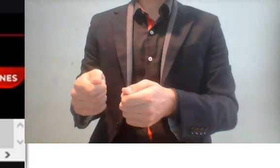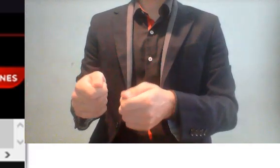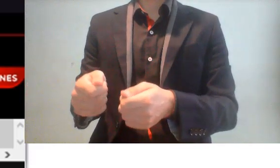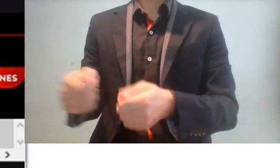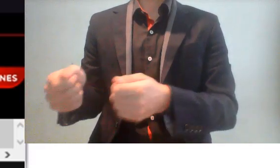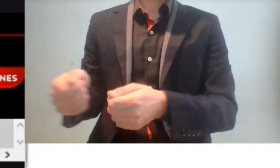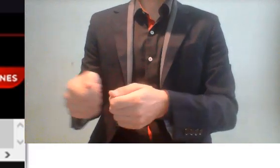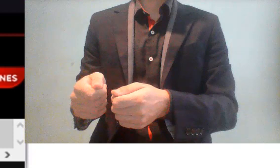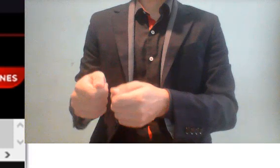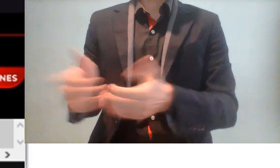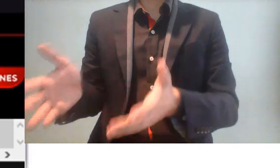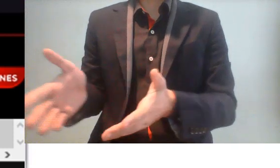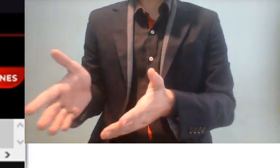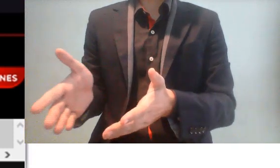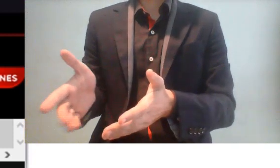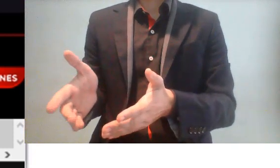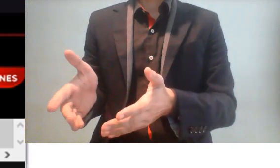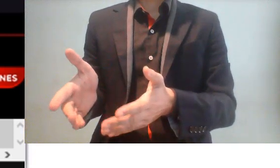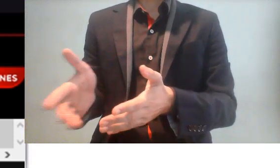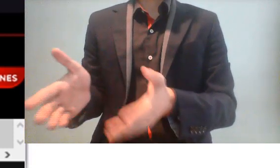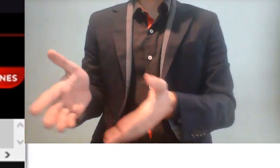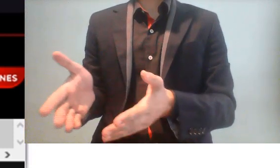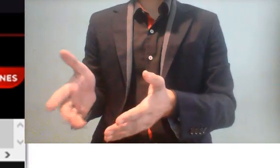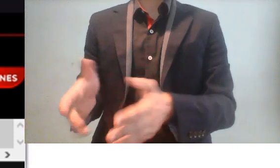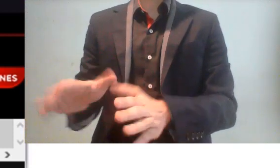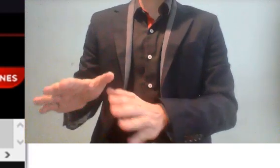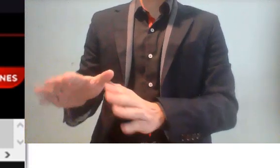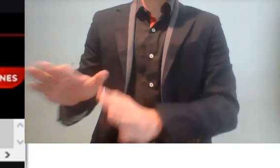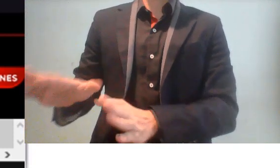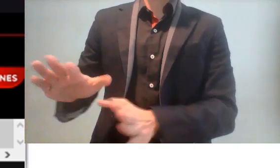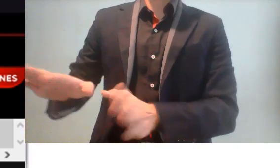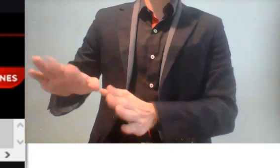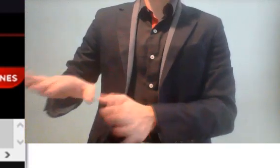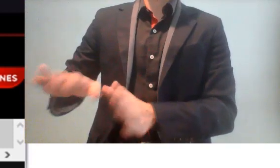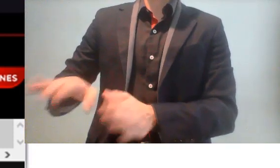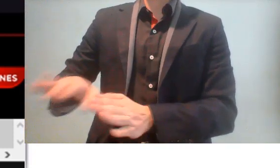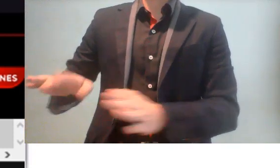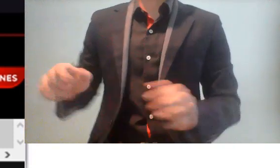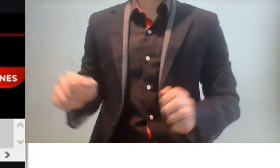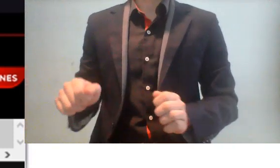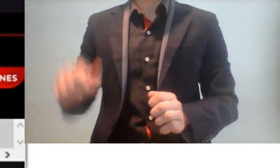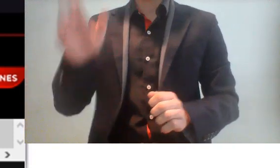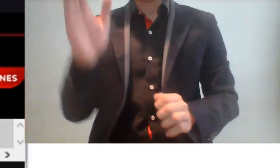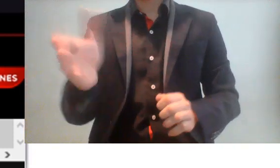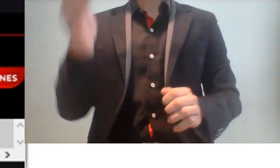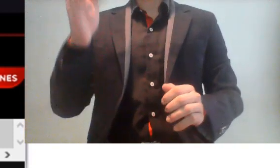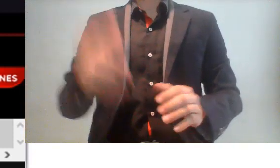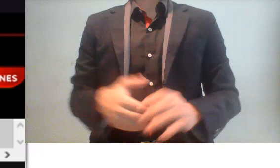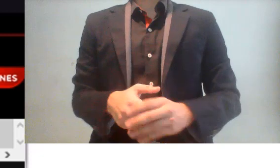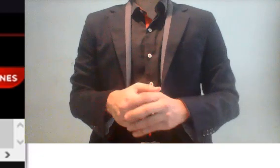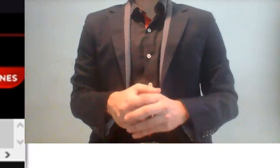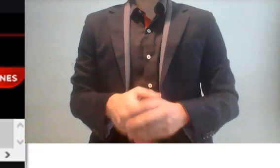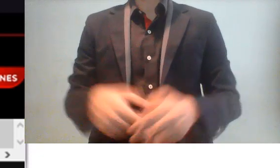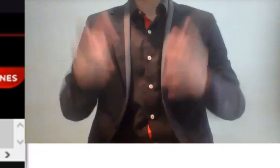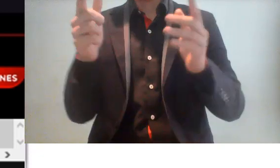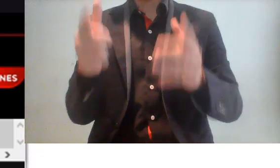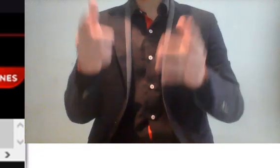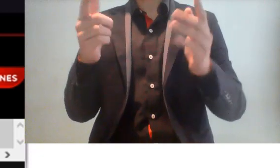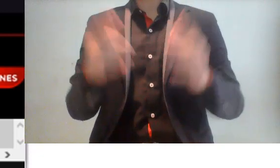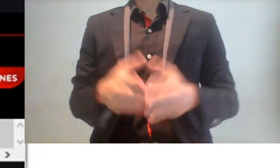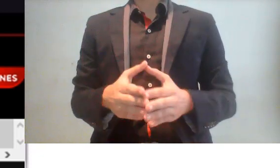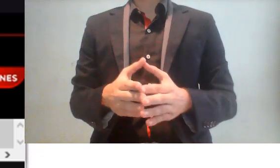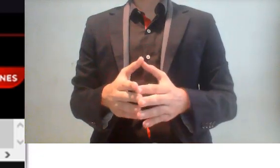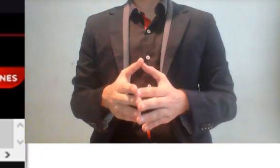retirando, pues, su pensión es malísima, ¿qué vamos a hacer? No, no, a ellos no hay que verlos, ellos no hay que verlos. Esa la ideología del panismo,